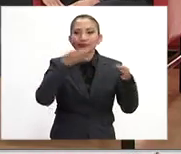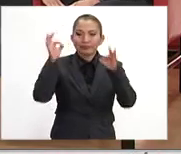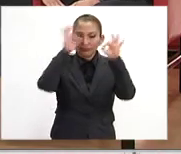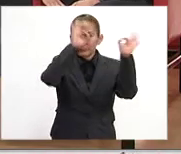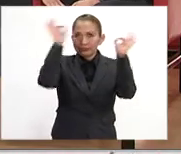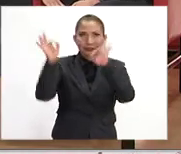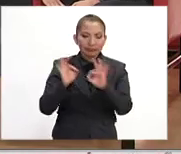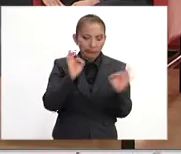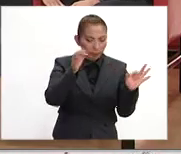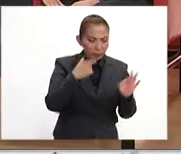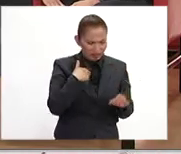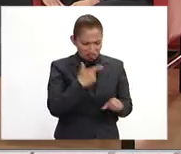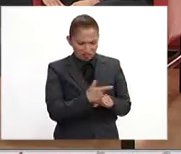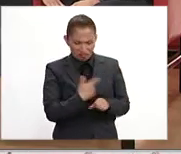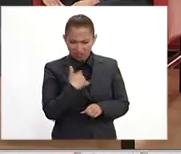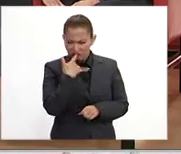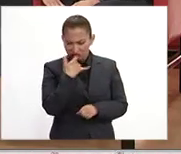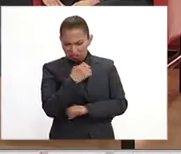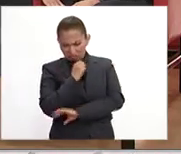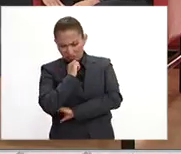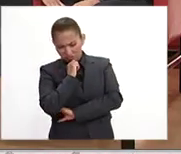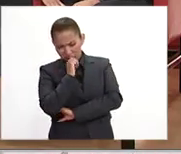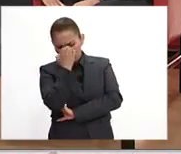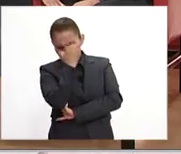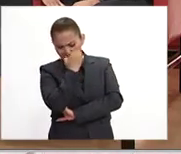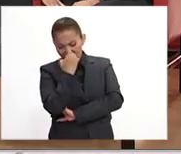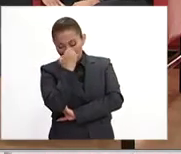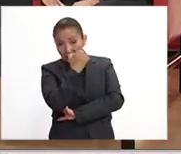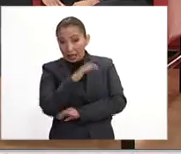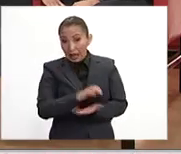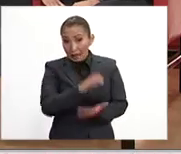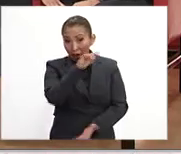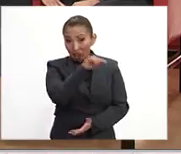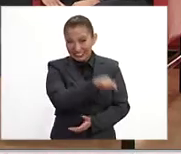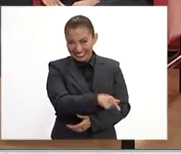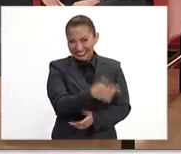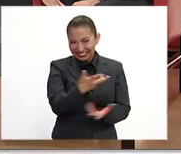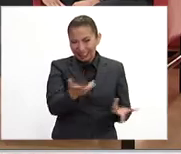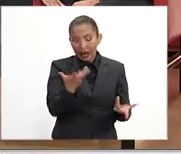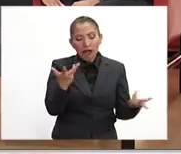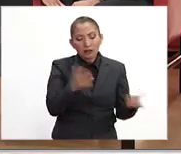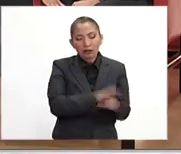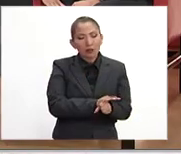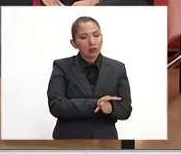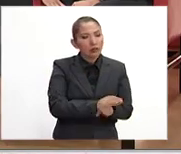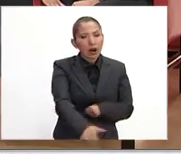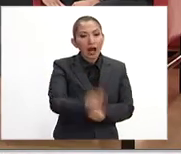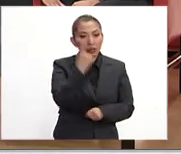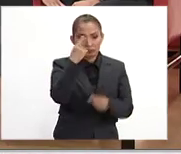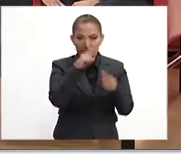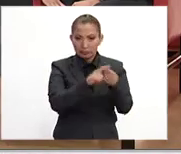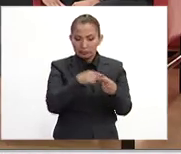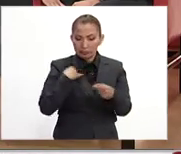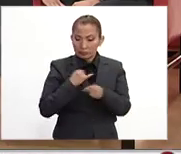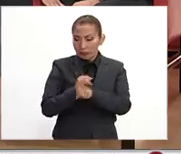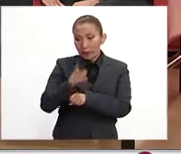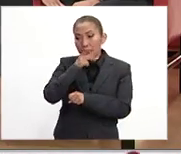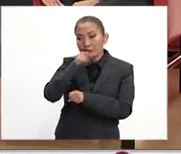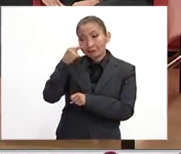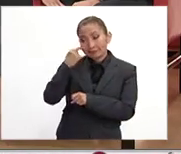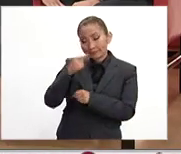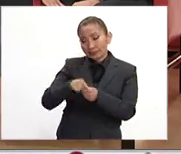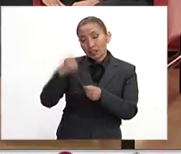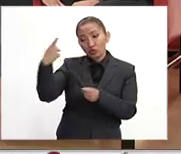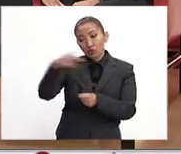te prende los focos de alerta, ¿no? Y normalmente lo que se hace en este sentido es, paso uno, informar a los padres,